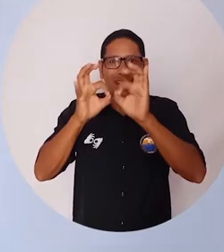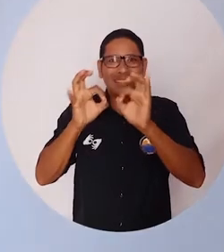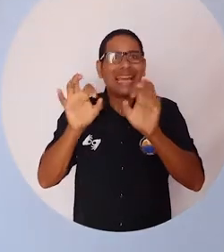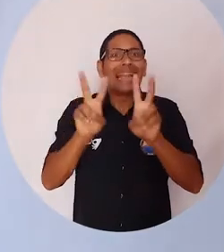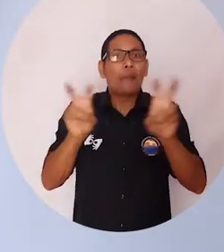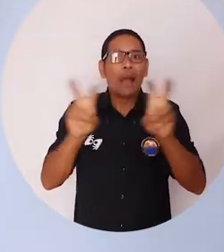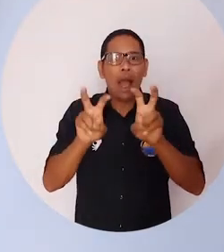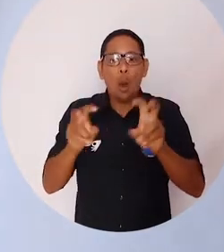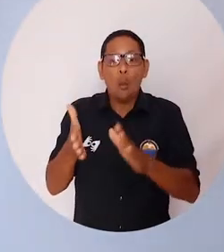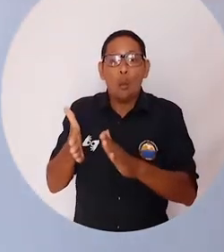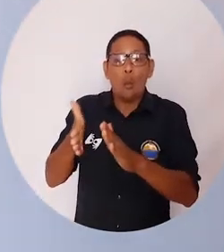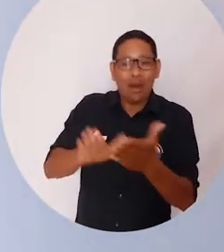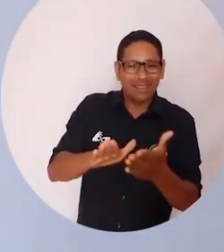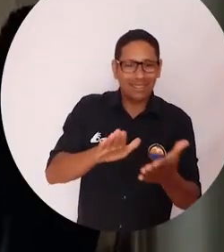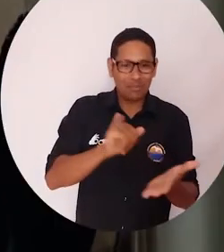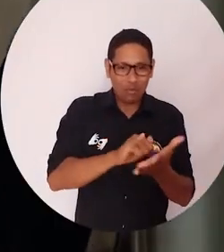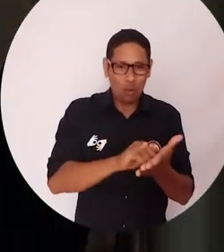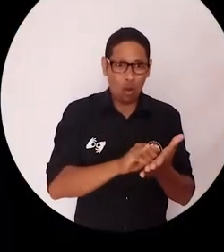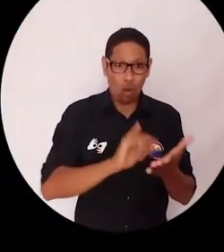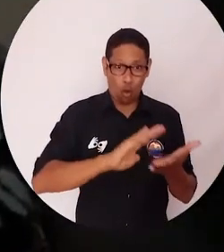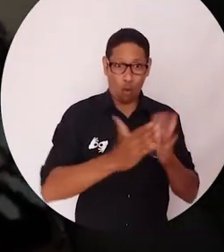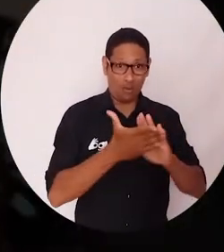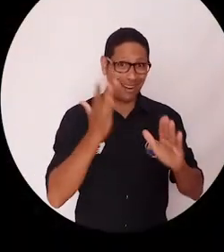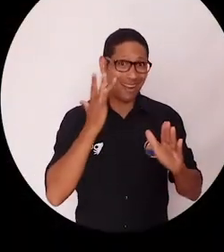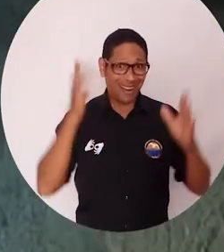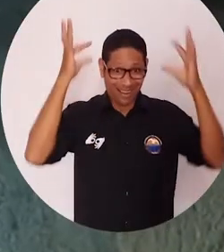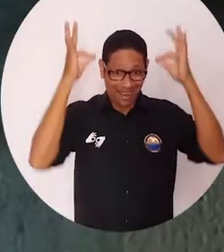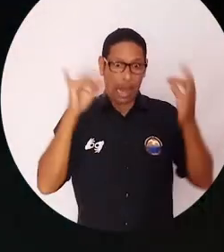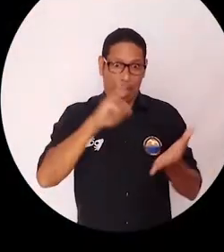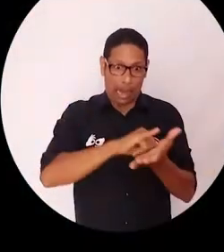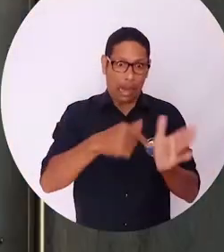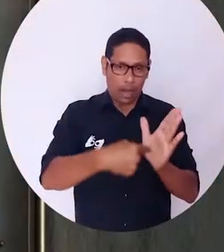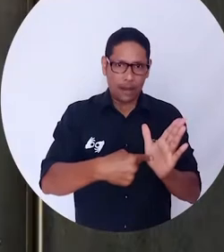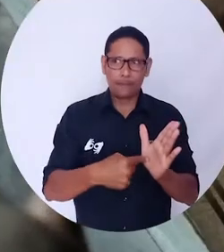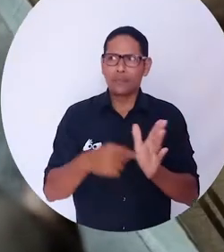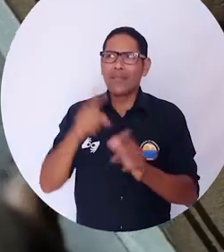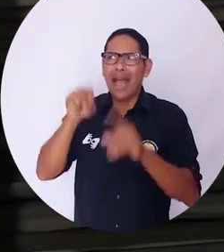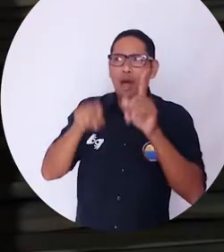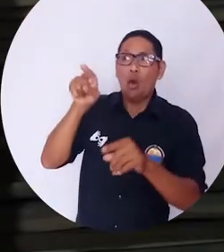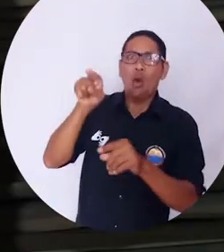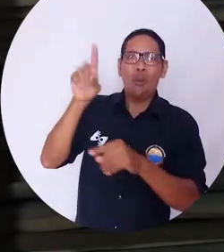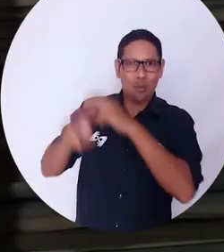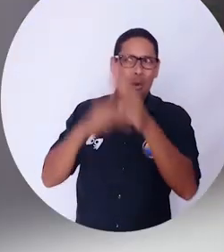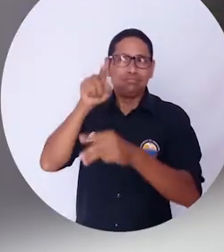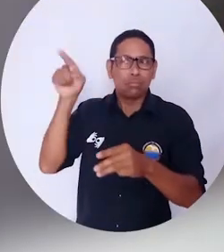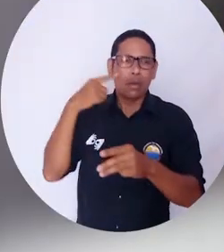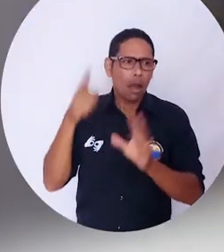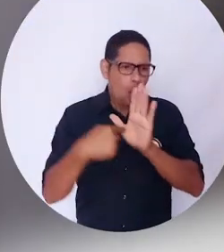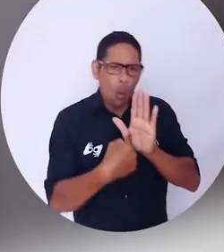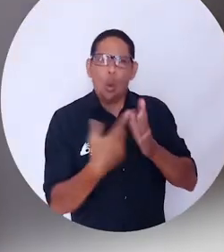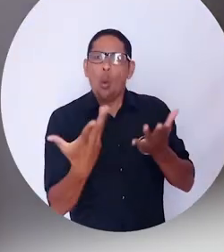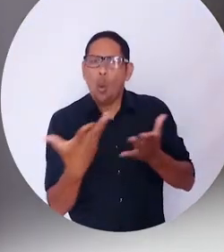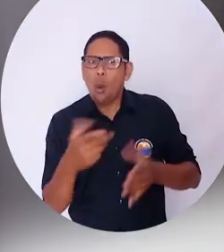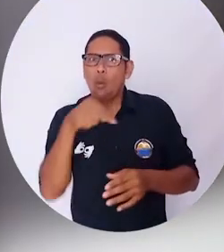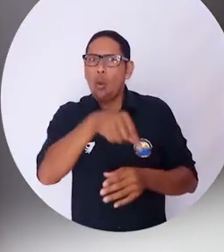Con Lumbalú, diversos lugares del mundo han conocido la cosmovisión de la muerte en la comunidad de San Basilio de Palenque y cómo las dinámicas